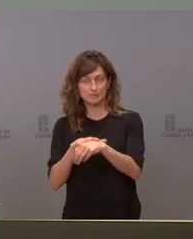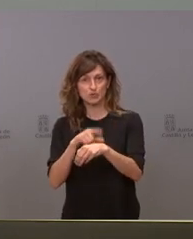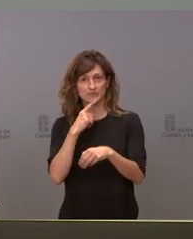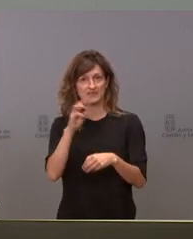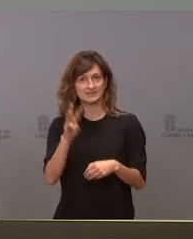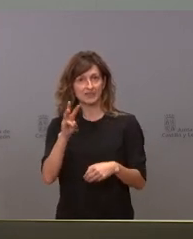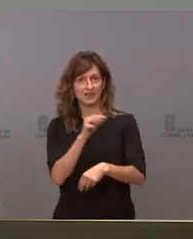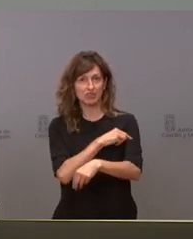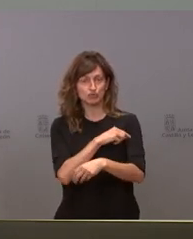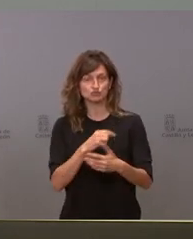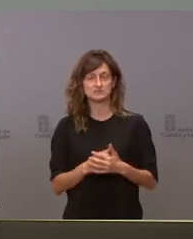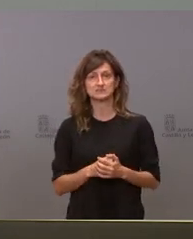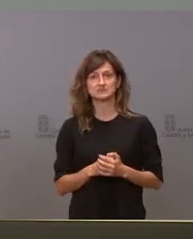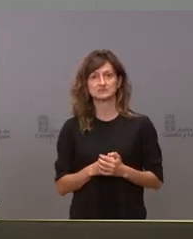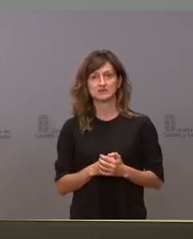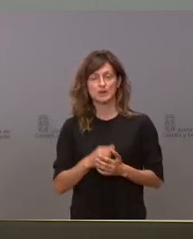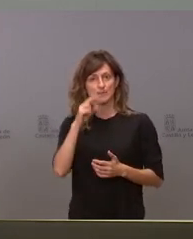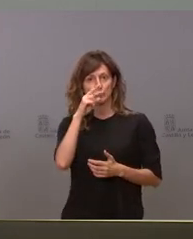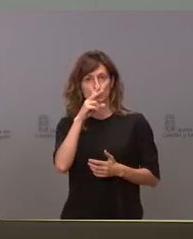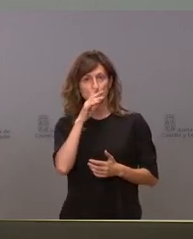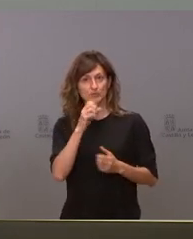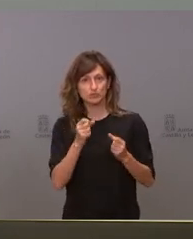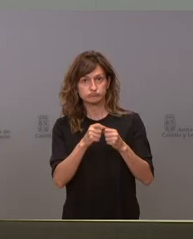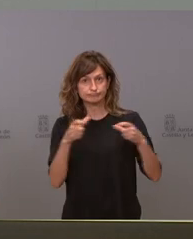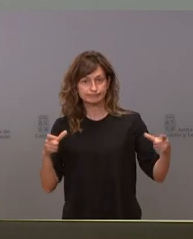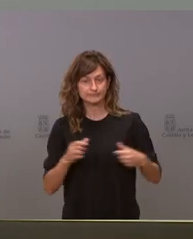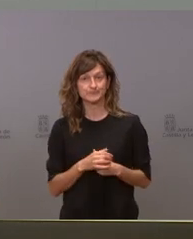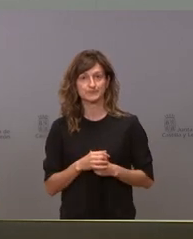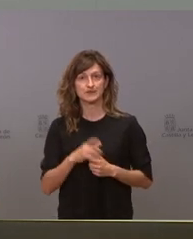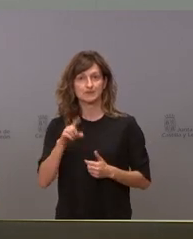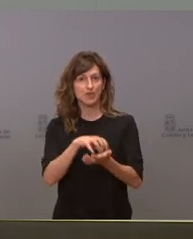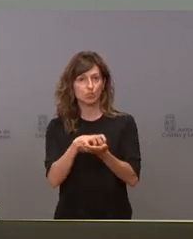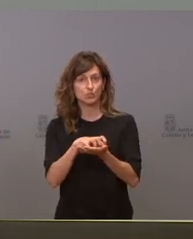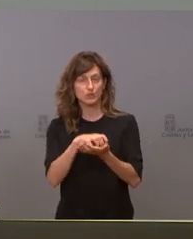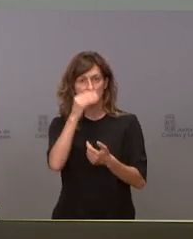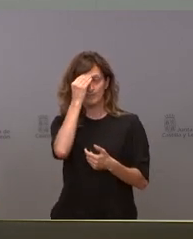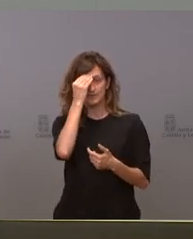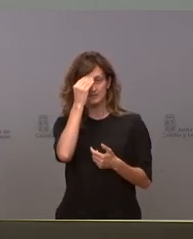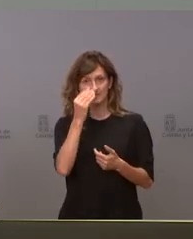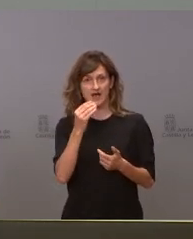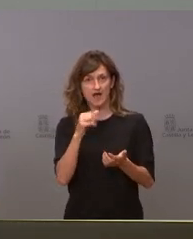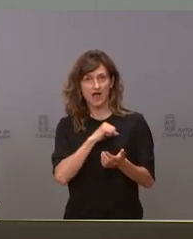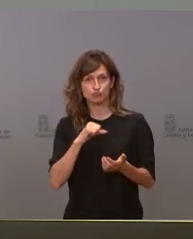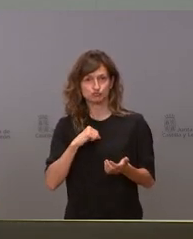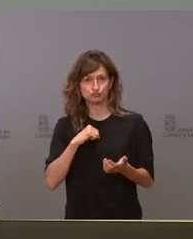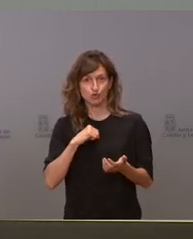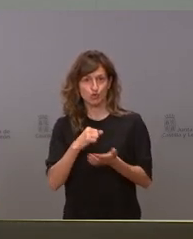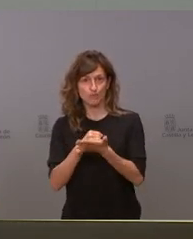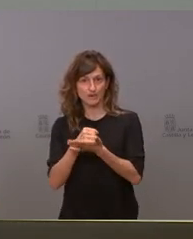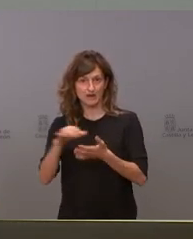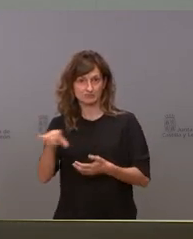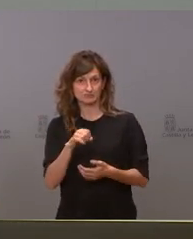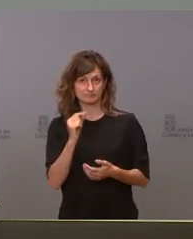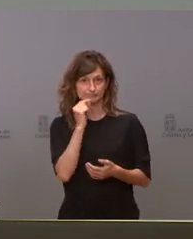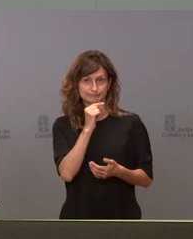preocupa dada la alta incidencia luego tenía otra duda si cree que la implantación del autotest que se puede comprar en farmacia se